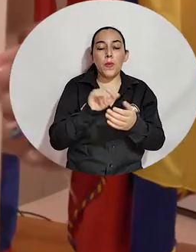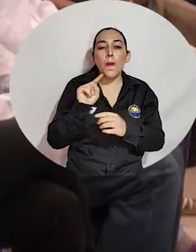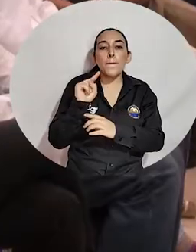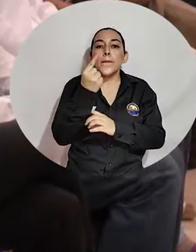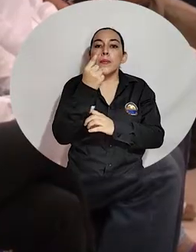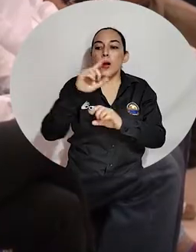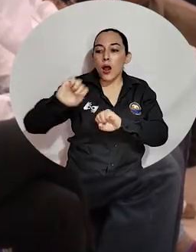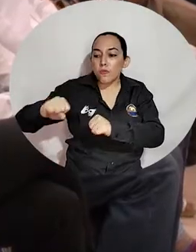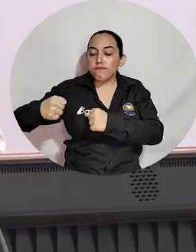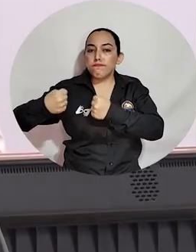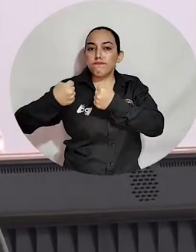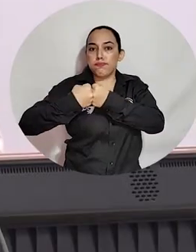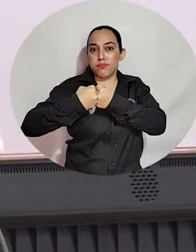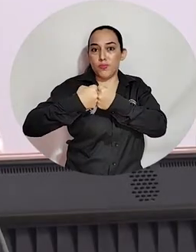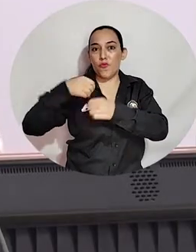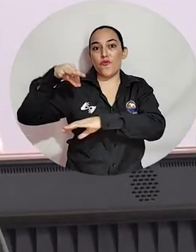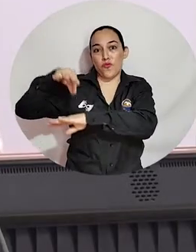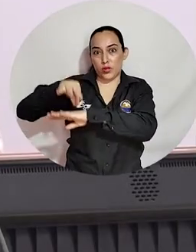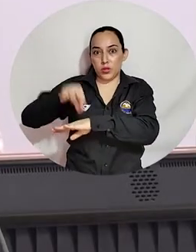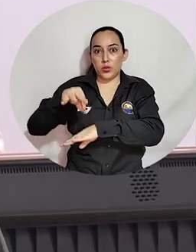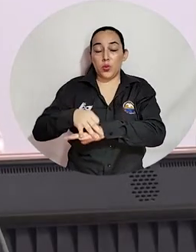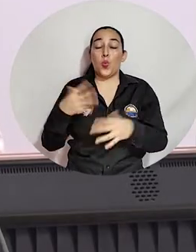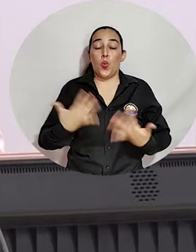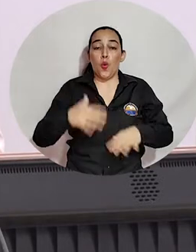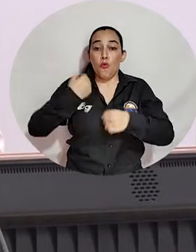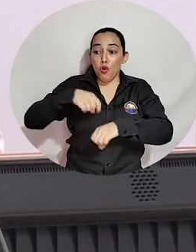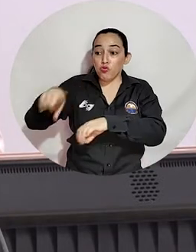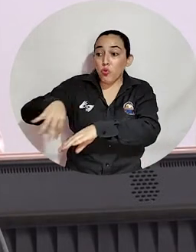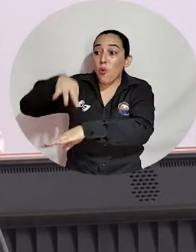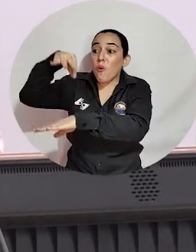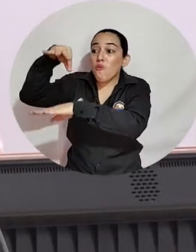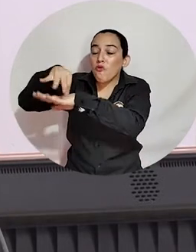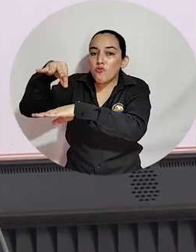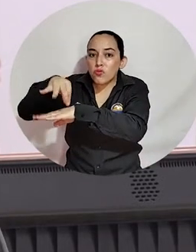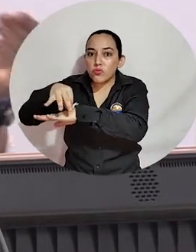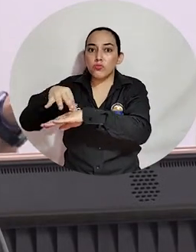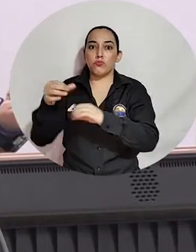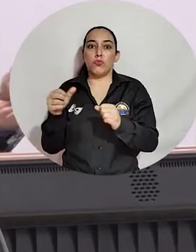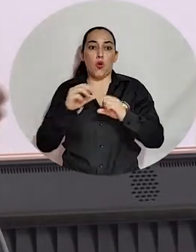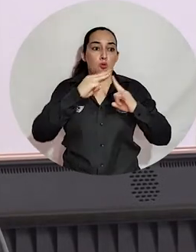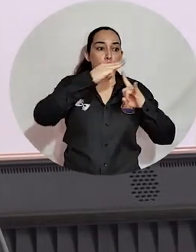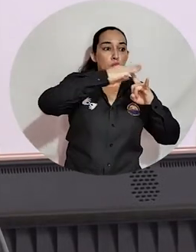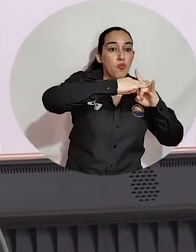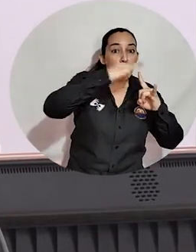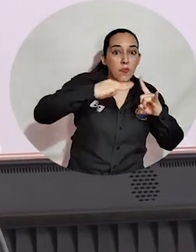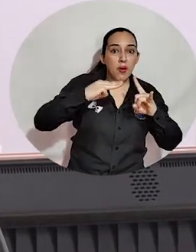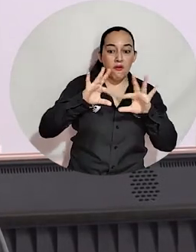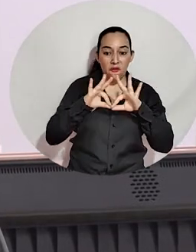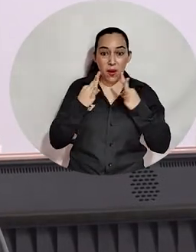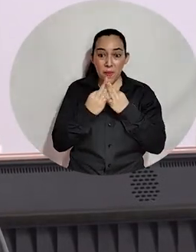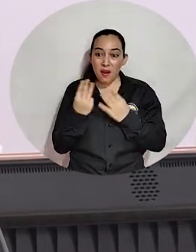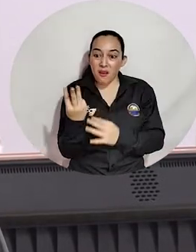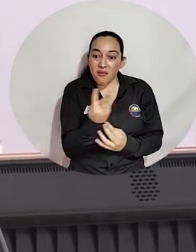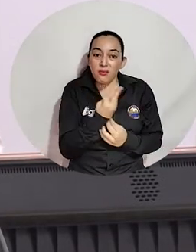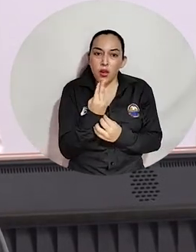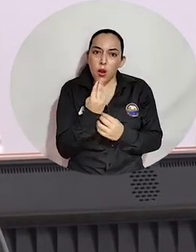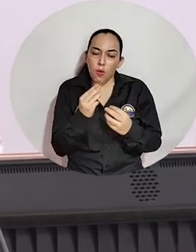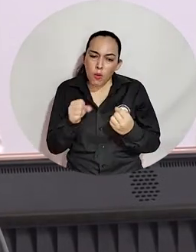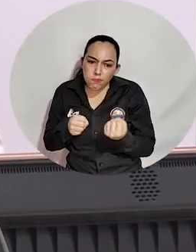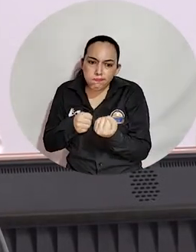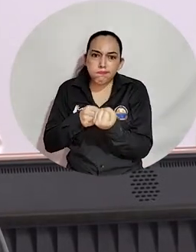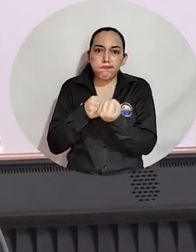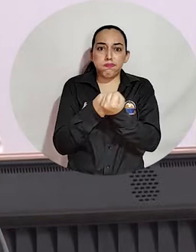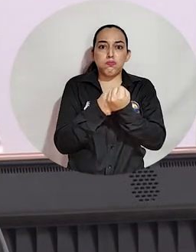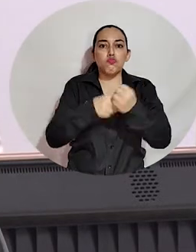conjunto con la Fundación. El esfuerzo que hace una fundación de la sociedad civil con la universidad y con la propia familia de ella puede hacer